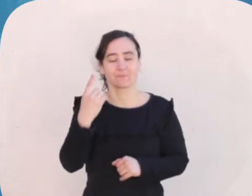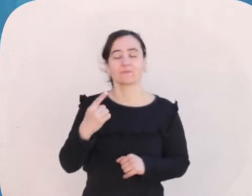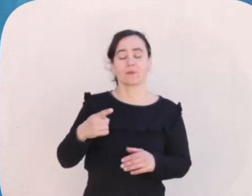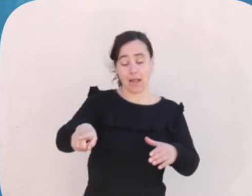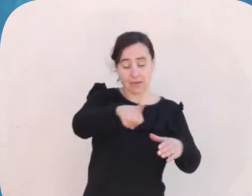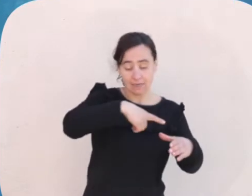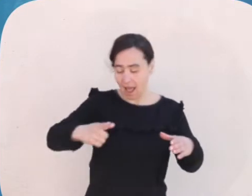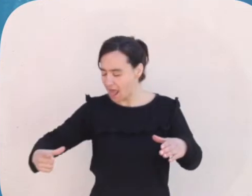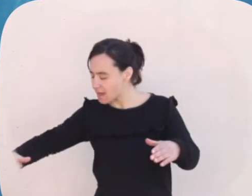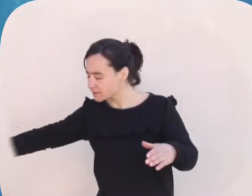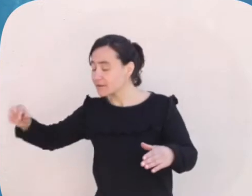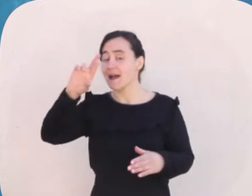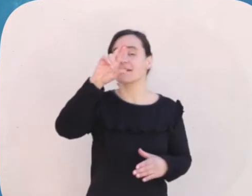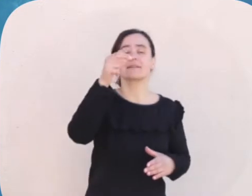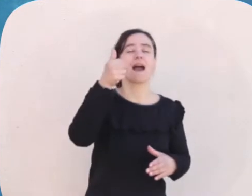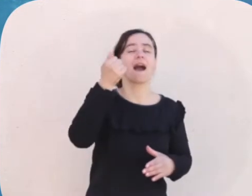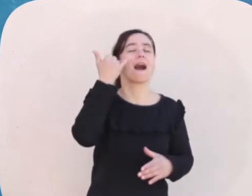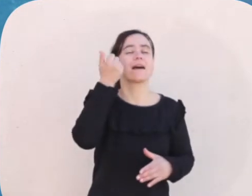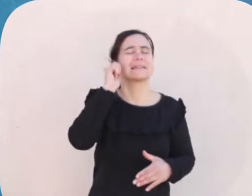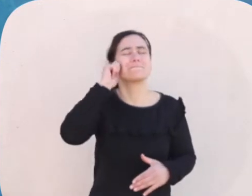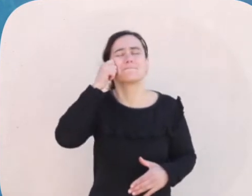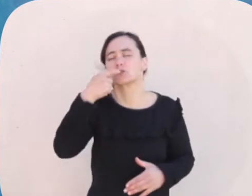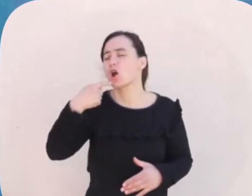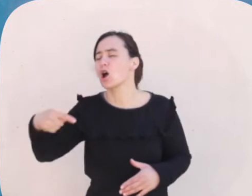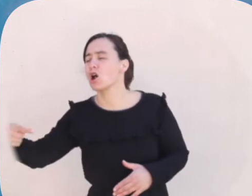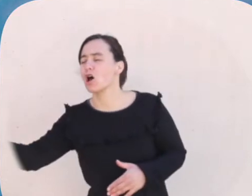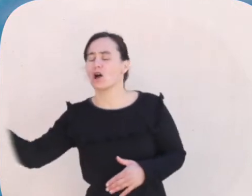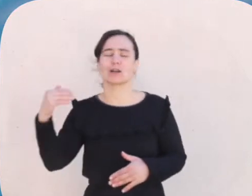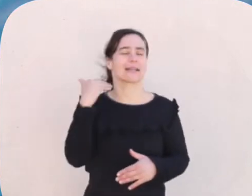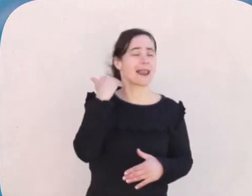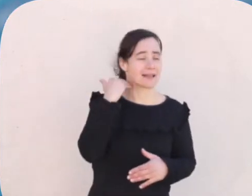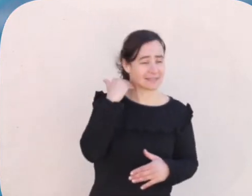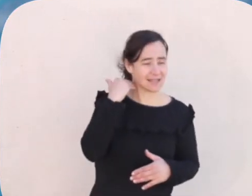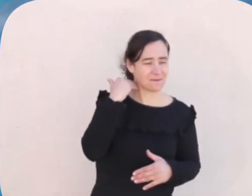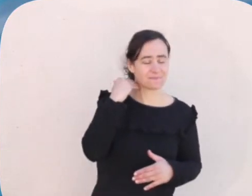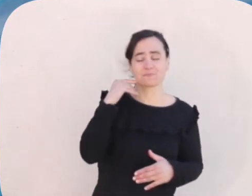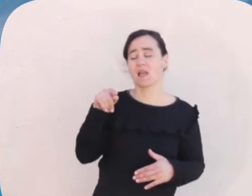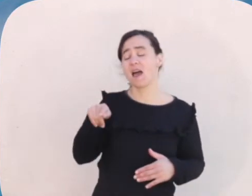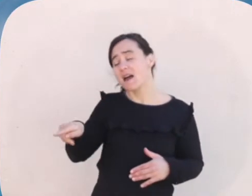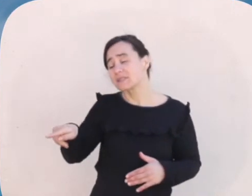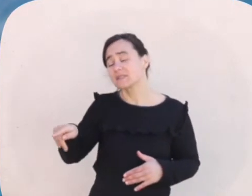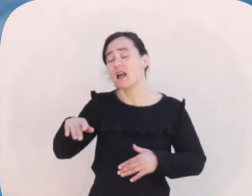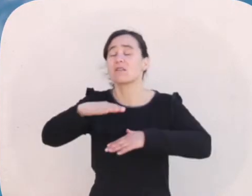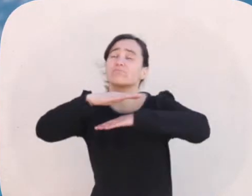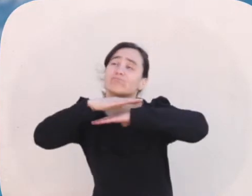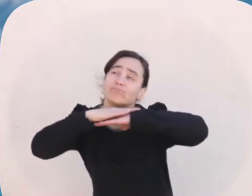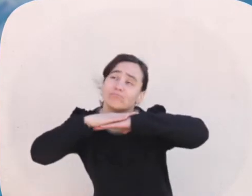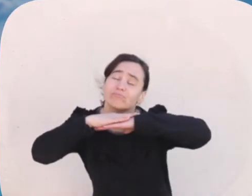Ella sentía admiración por los plumajes coloridos de sus amigos, los pájaros.